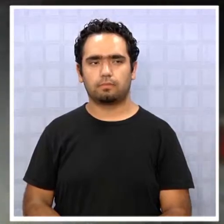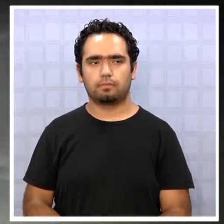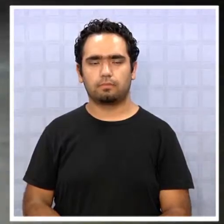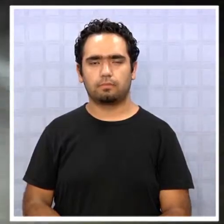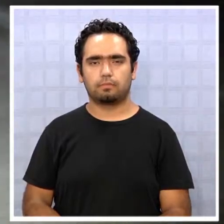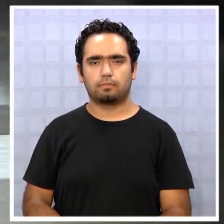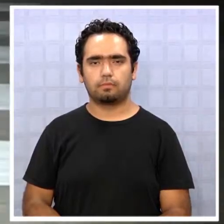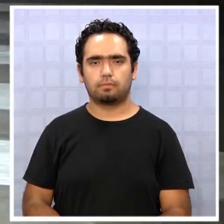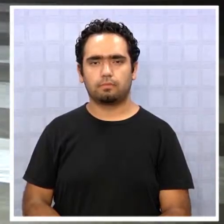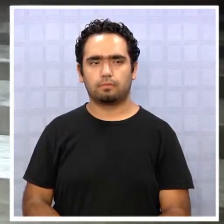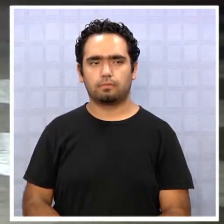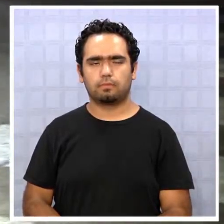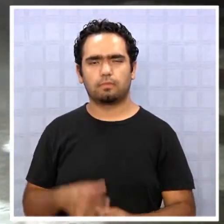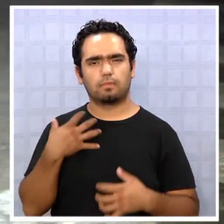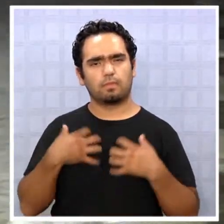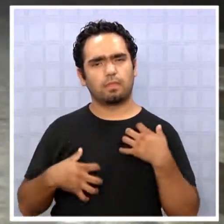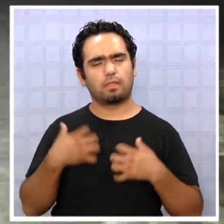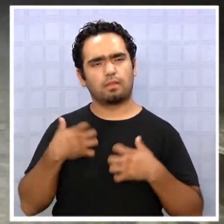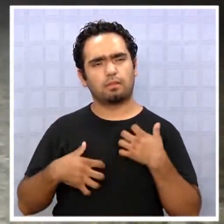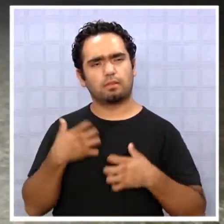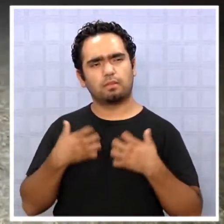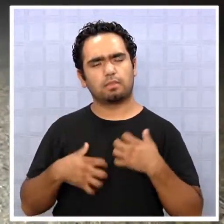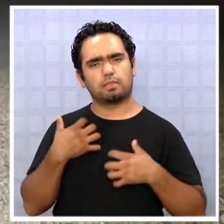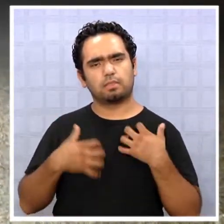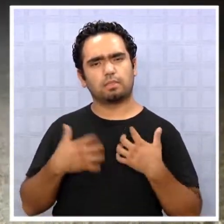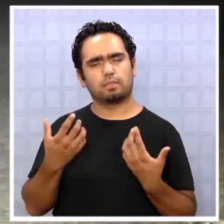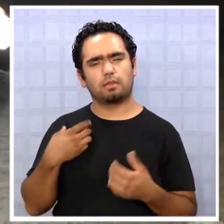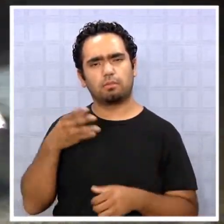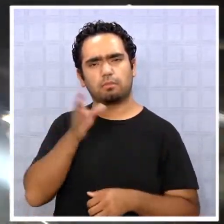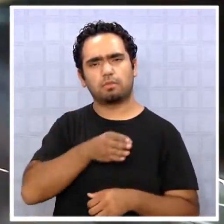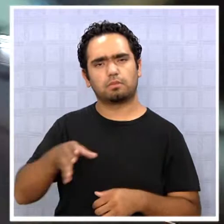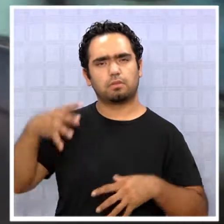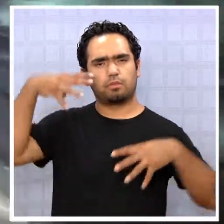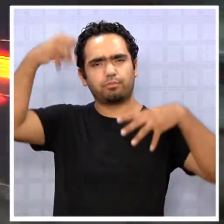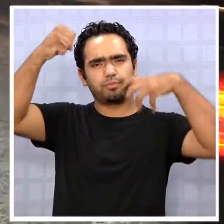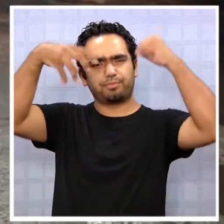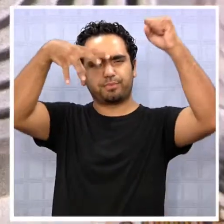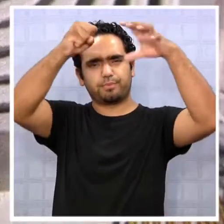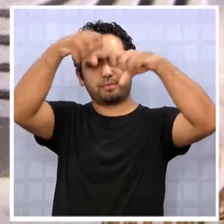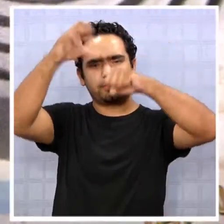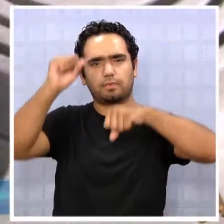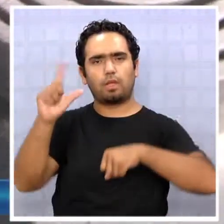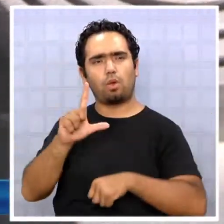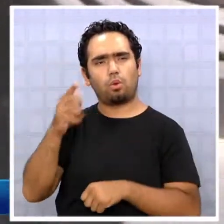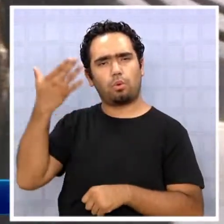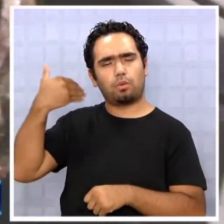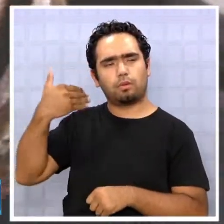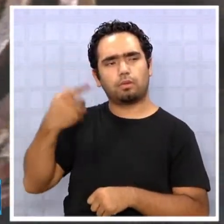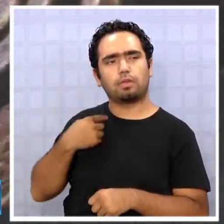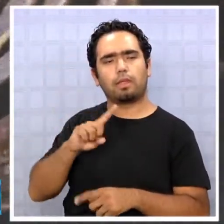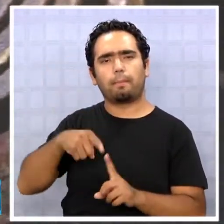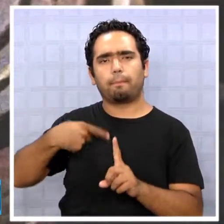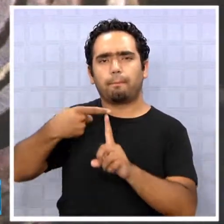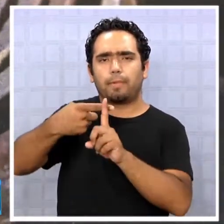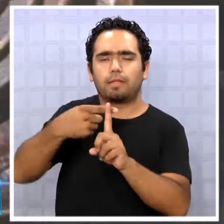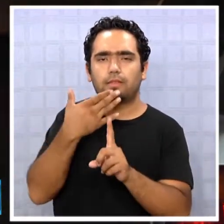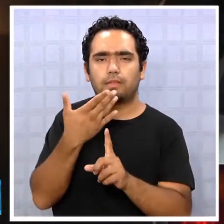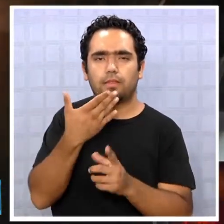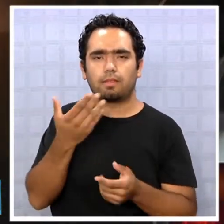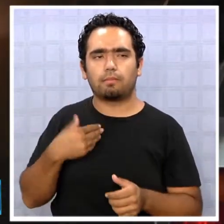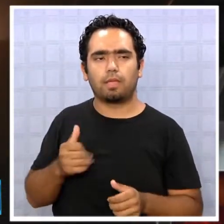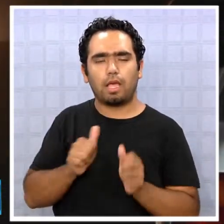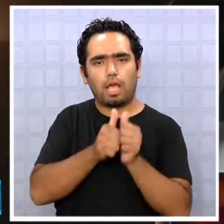Al malestar que expresó la comunidad por el prolongado apagón que afectó a la región el pasado lunes, se sumó la condena de la